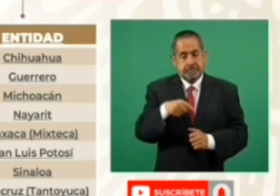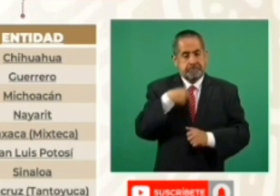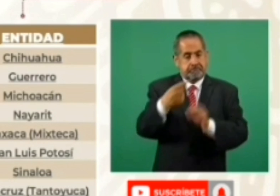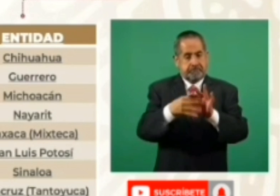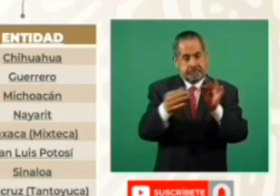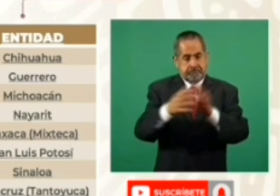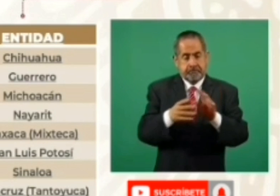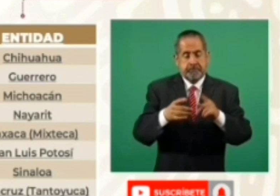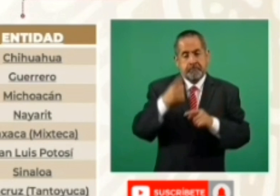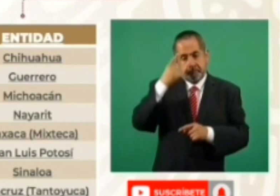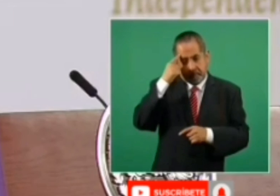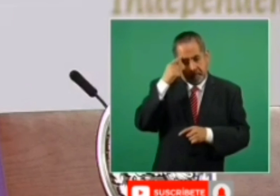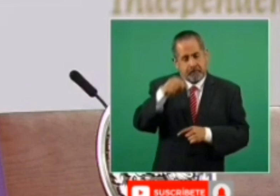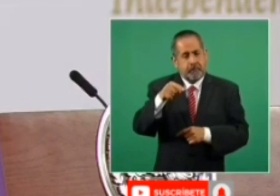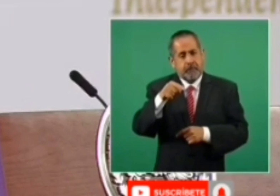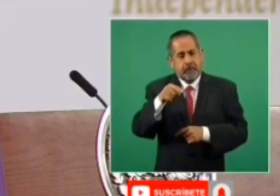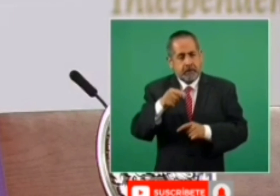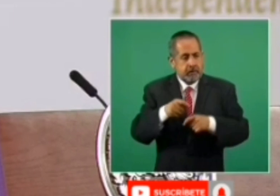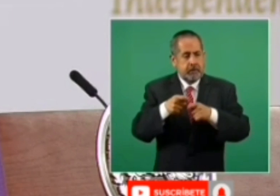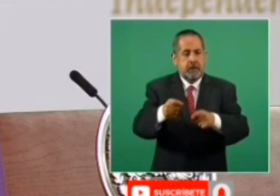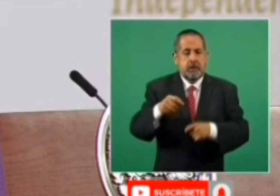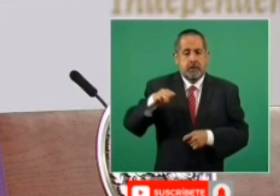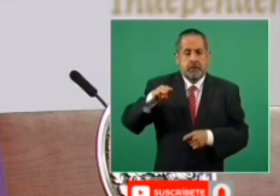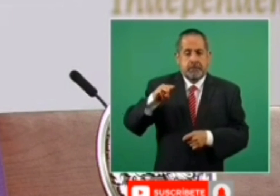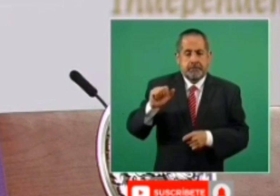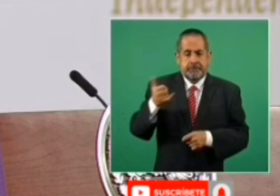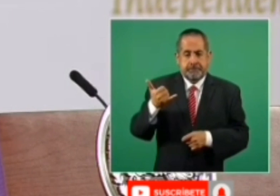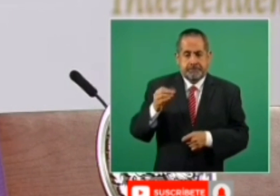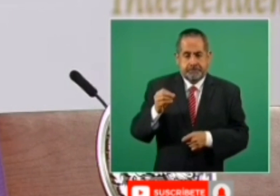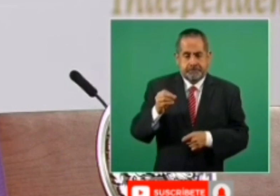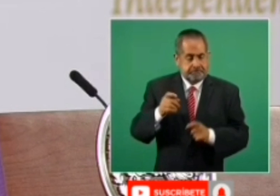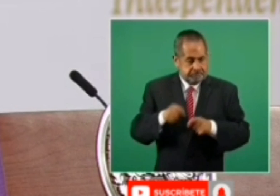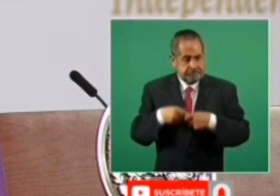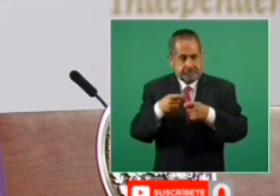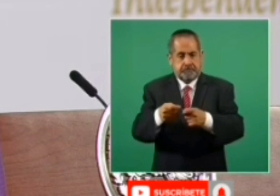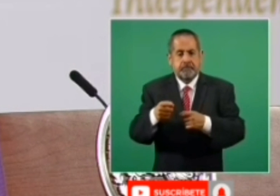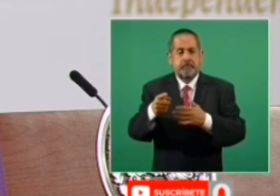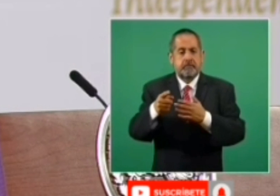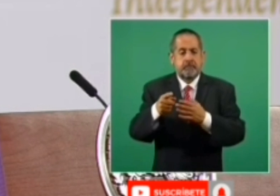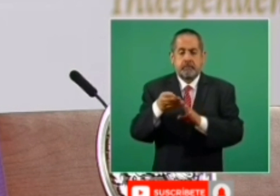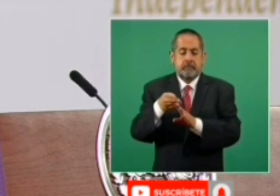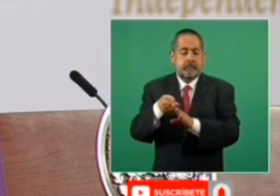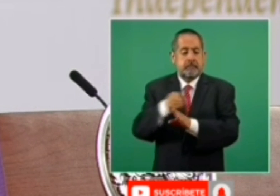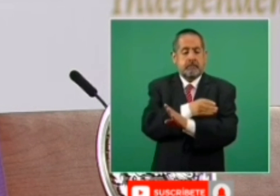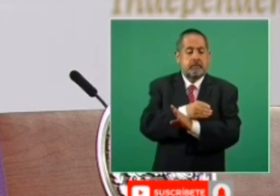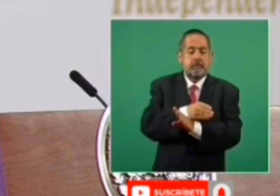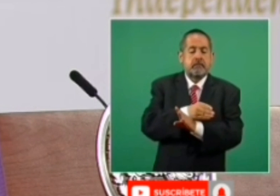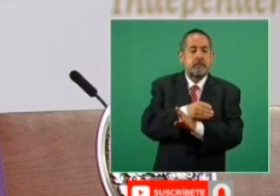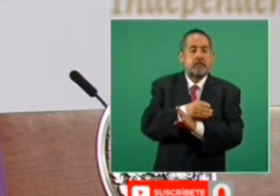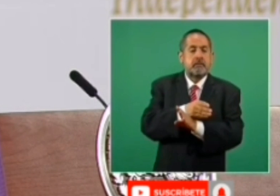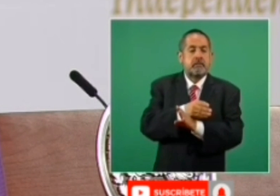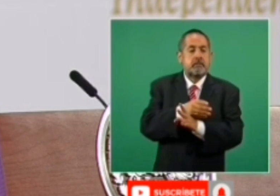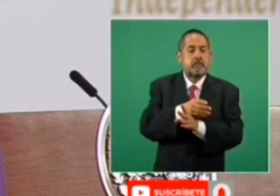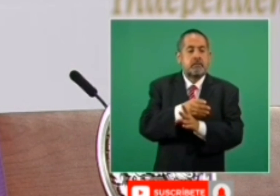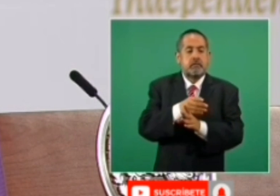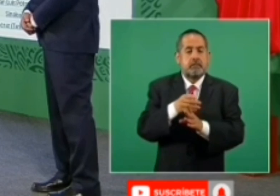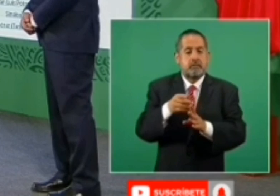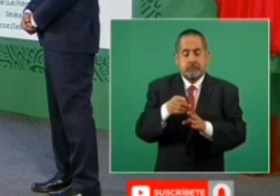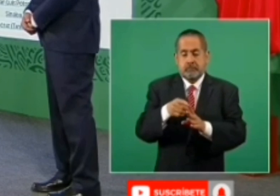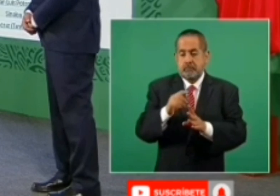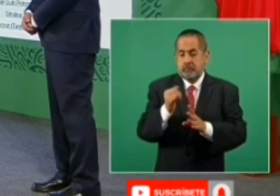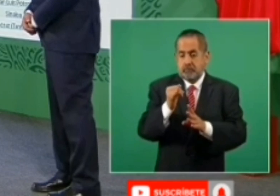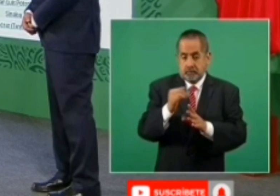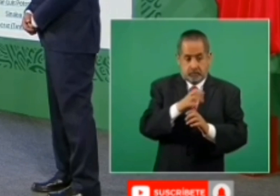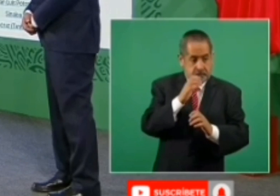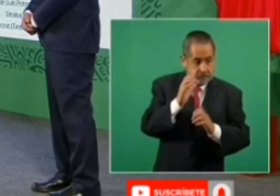que el pago correspondiente al mes de mayo se otorgará en el mes de junio una vez que haya concluido la jornada